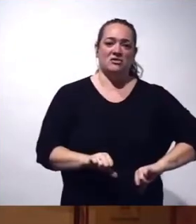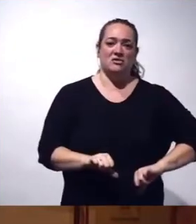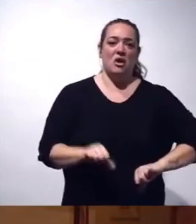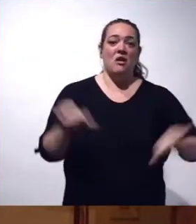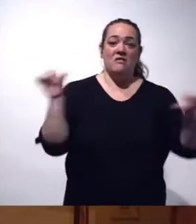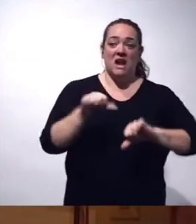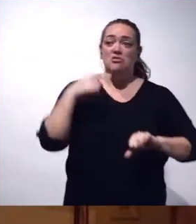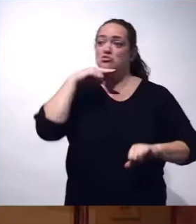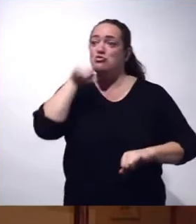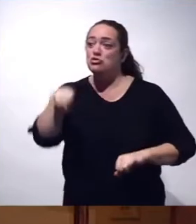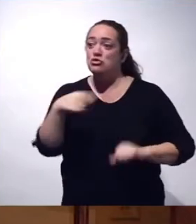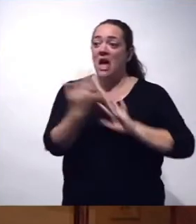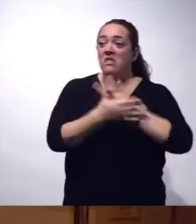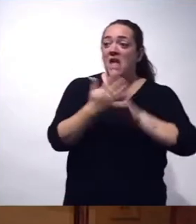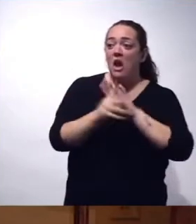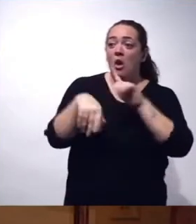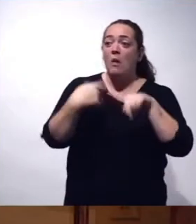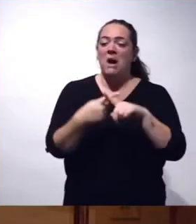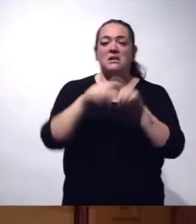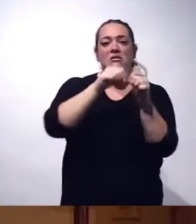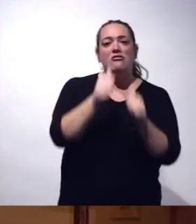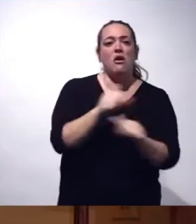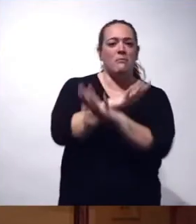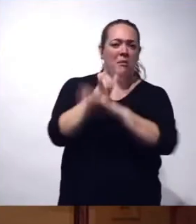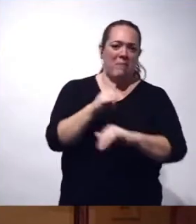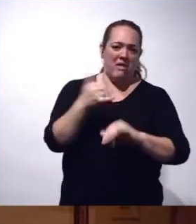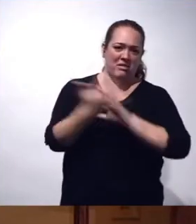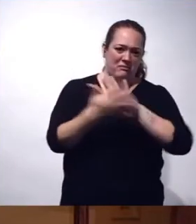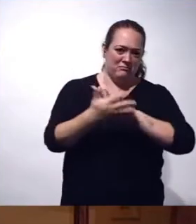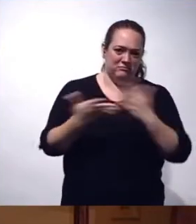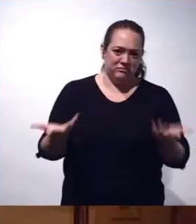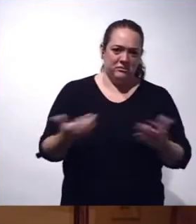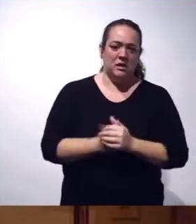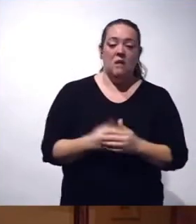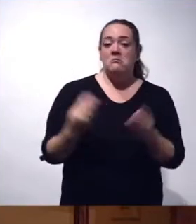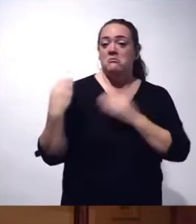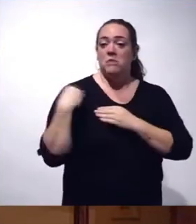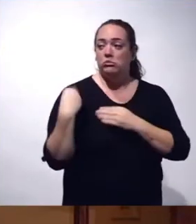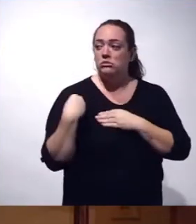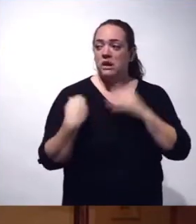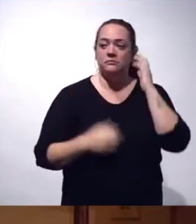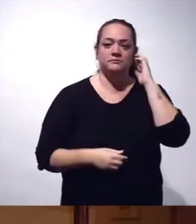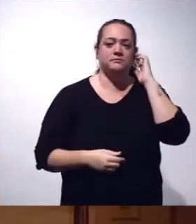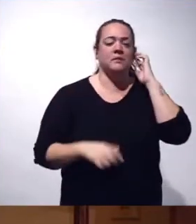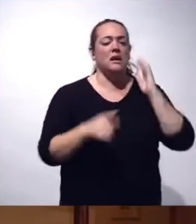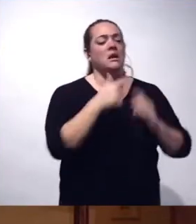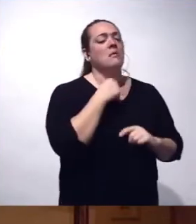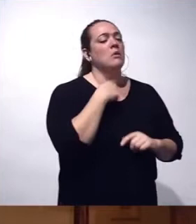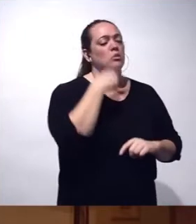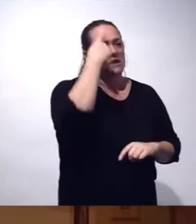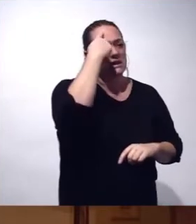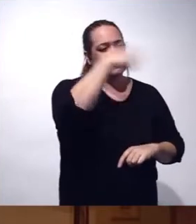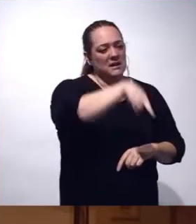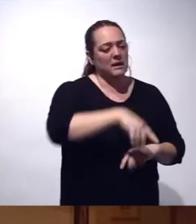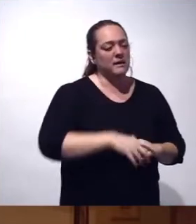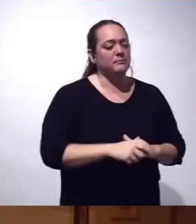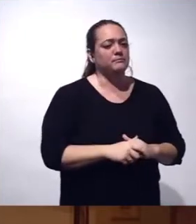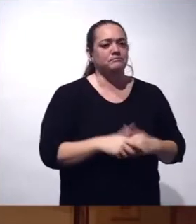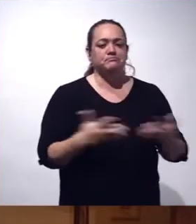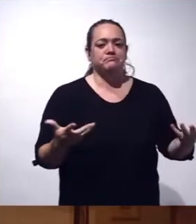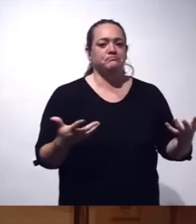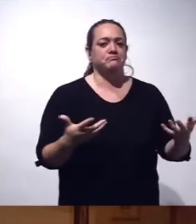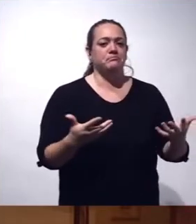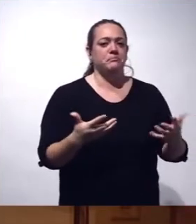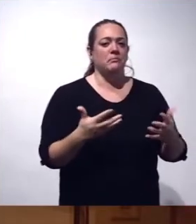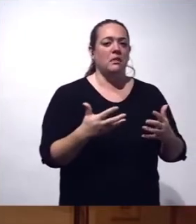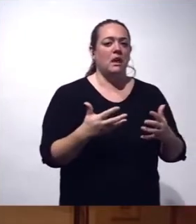Rusia del diálogo y de la vía diplomática. Si hay preguntas. Me gustaría saber qué planes, o